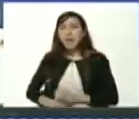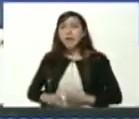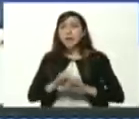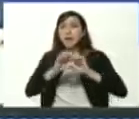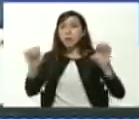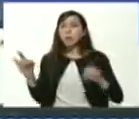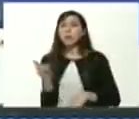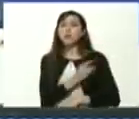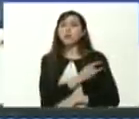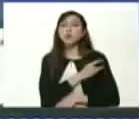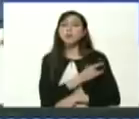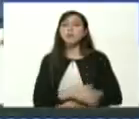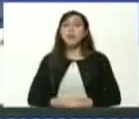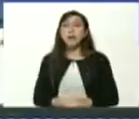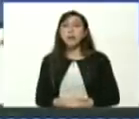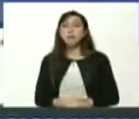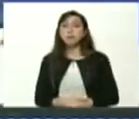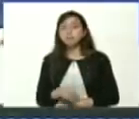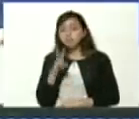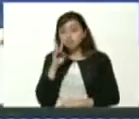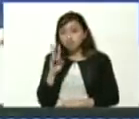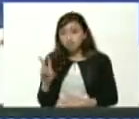universitaria ¿ves?